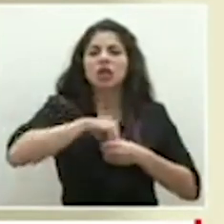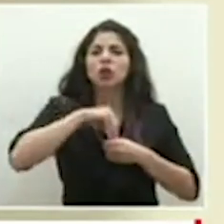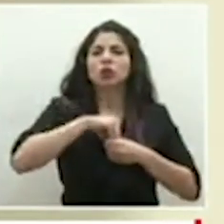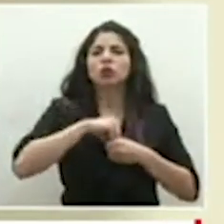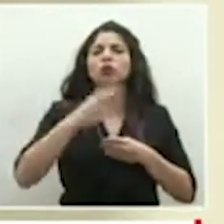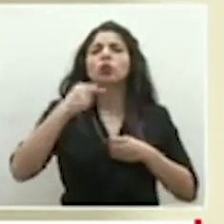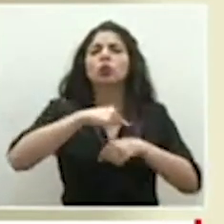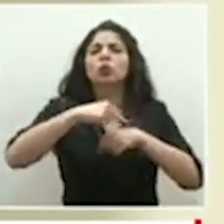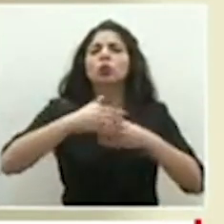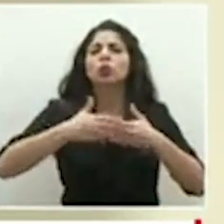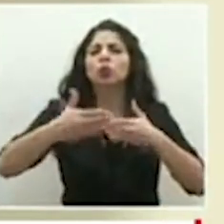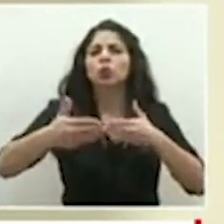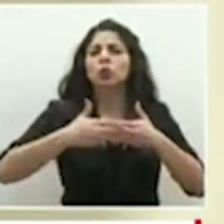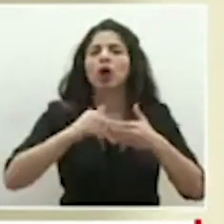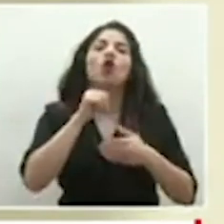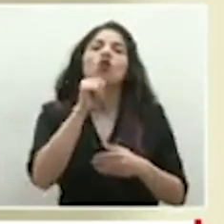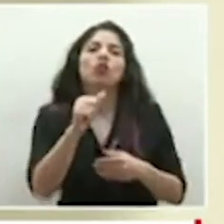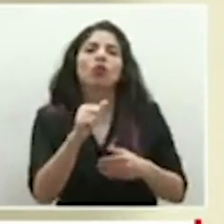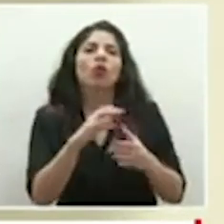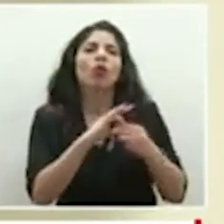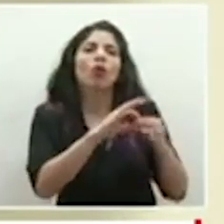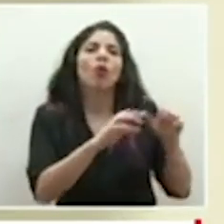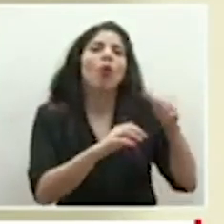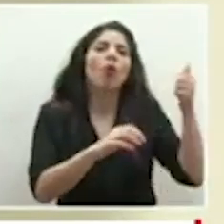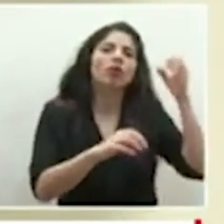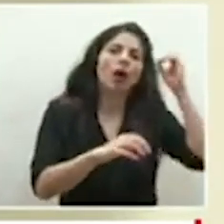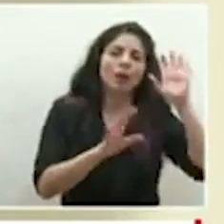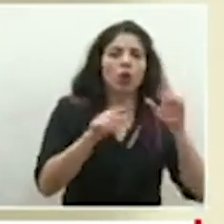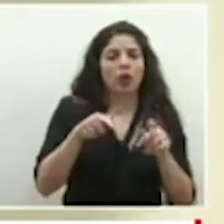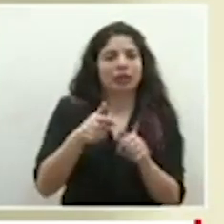definitivamente no con algún otro criterio.